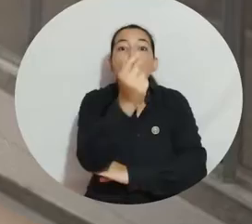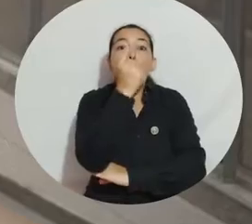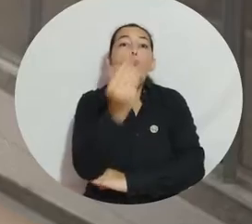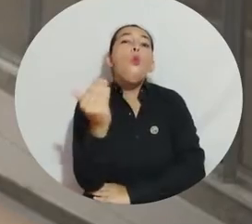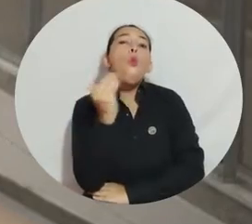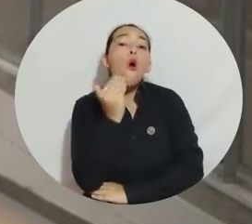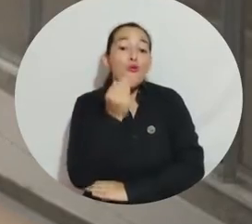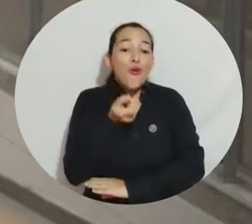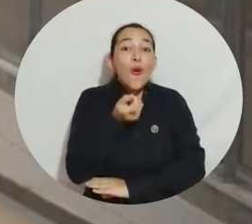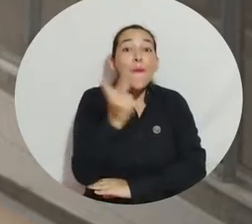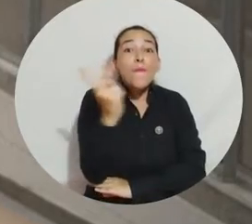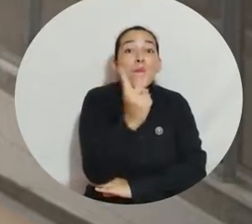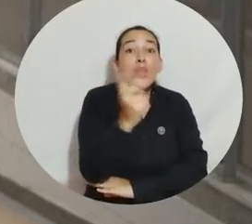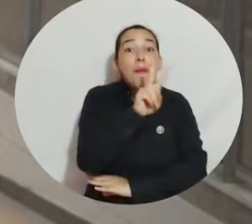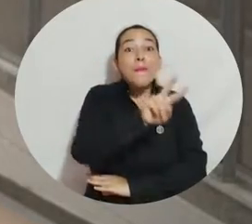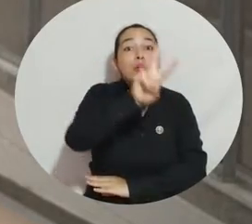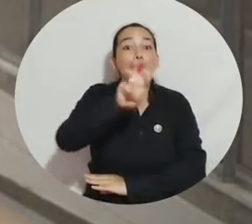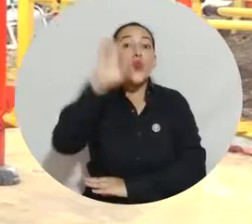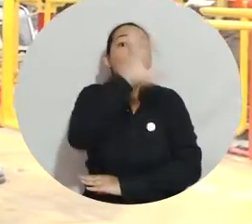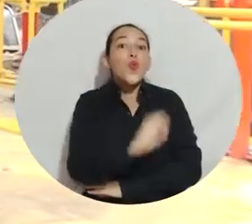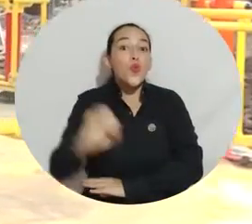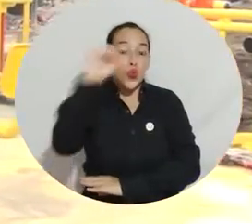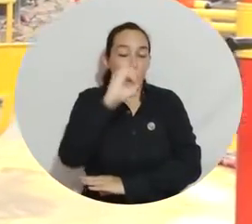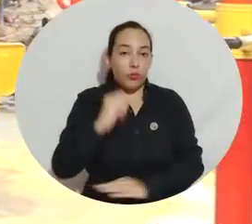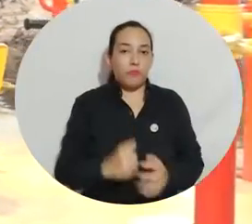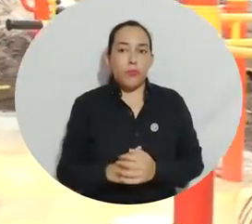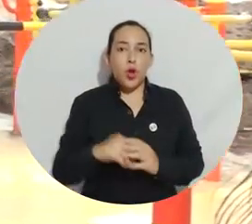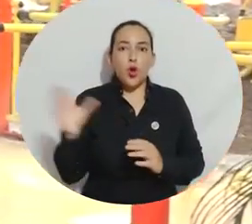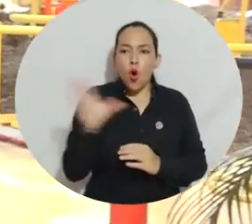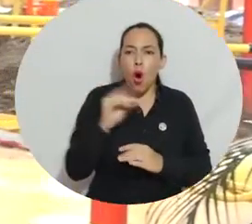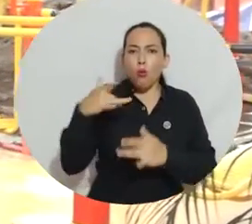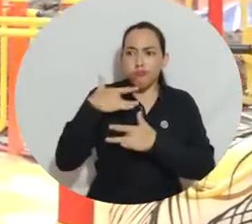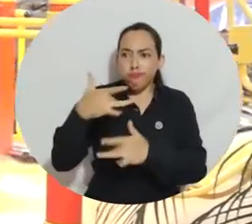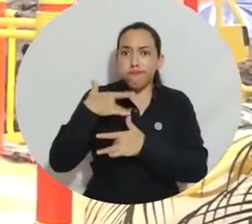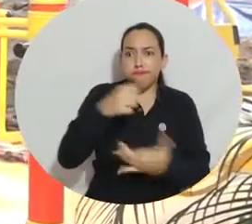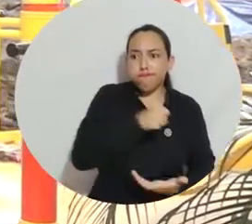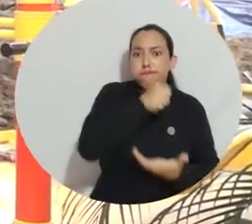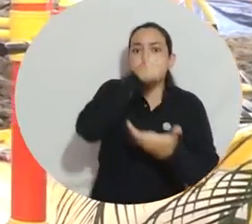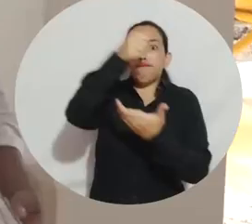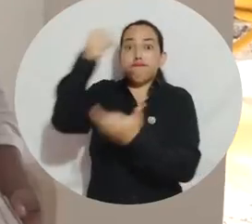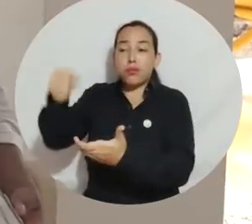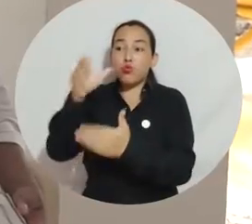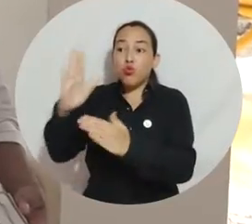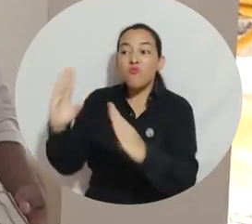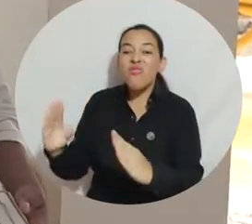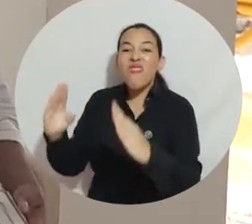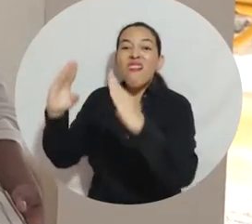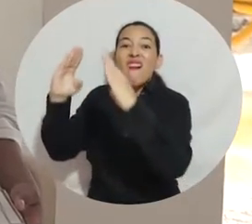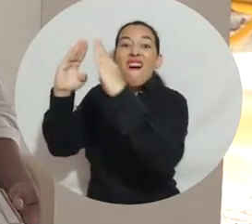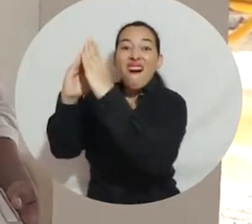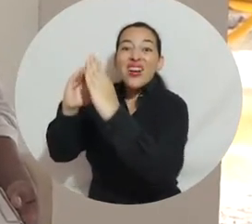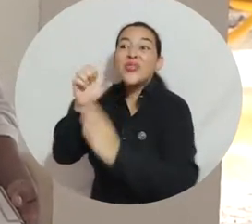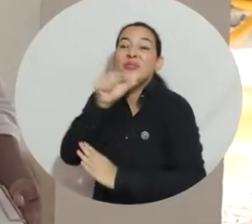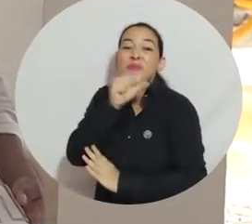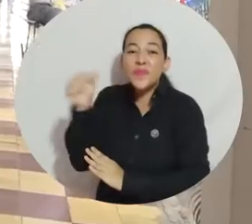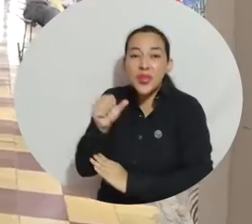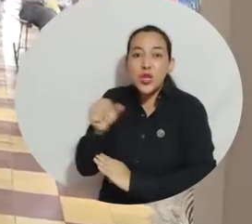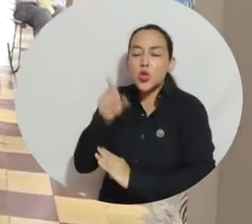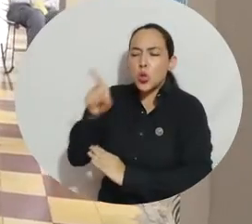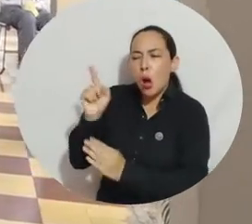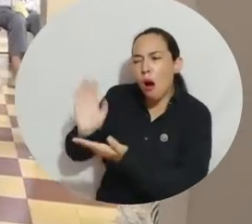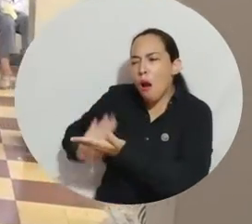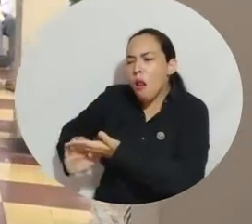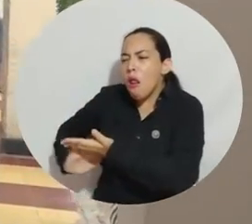realice el día viernes 28 de octubre. Con estos aportes se fortalecerá la infraestructura del Centro de Bienestar al Anciano Sagrados